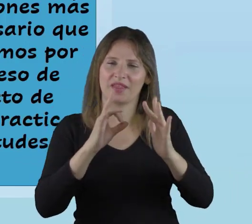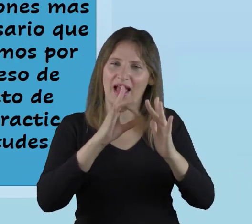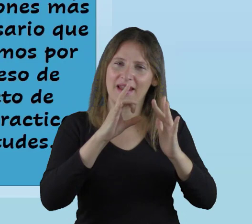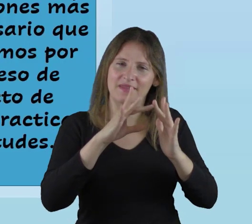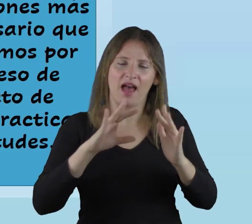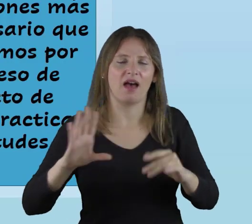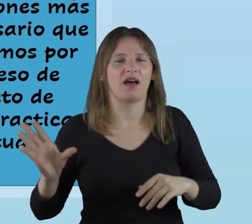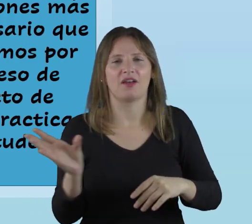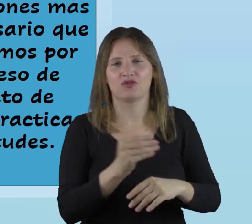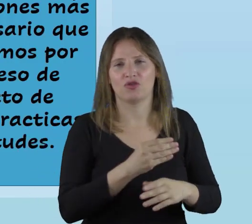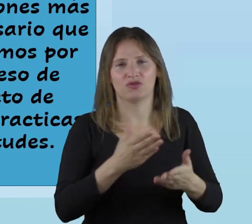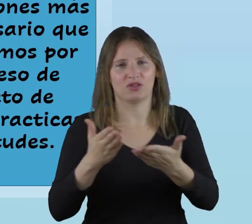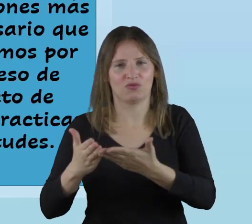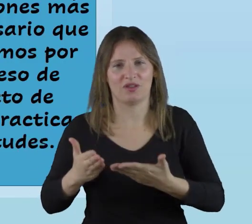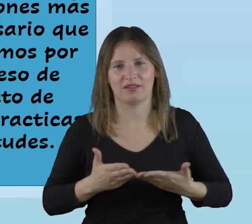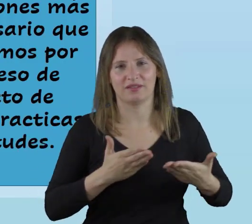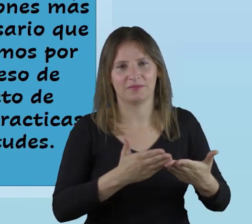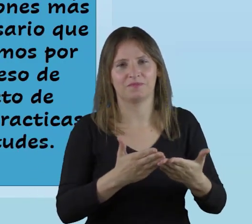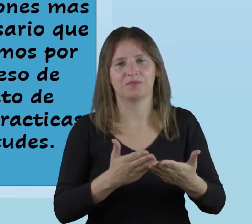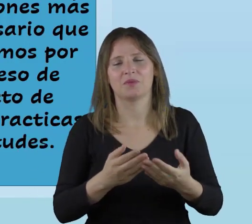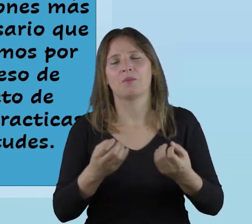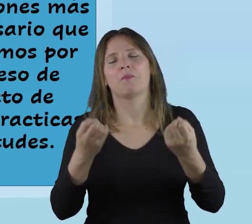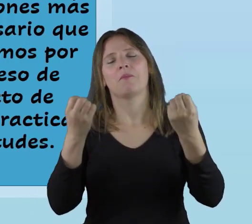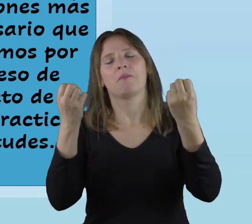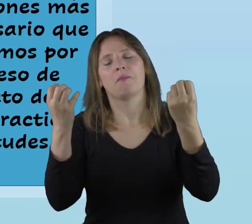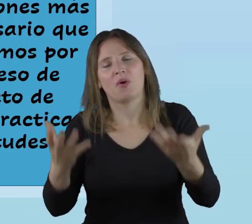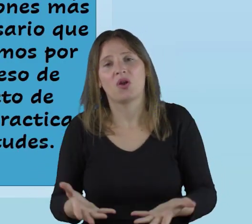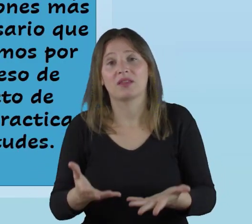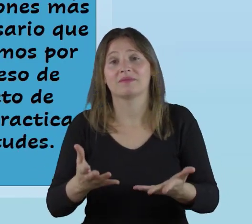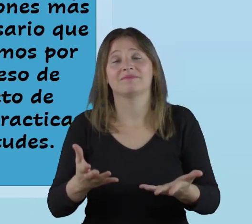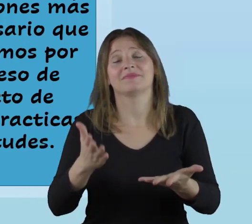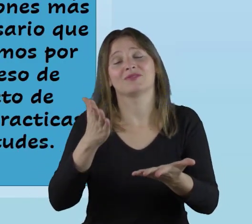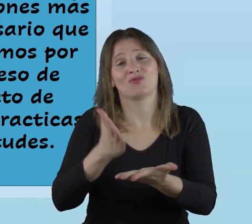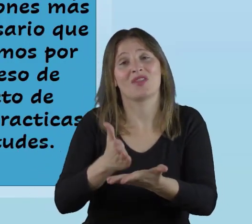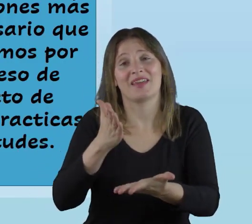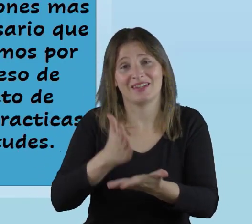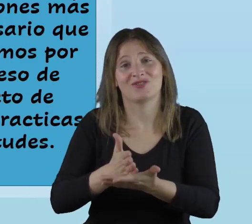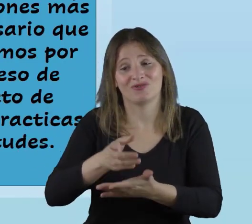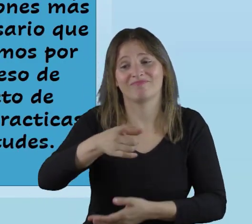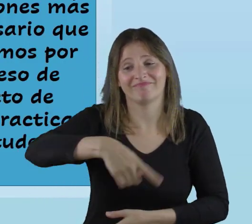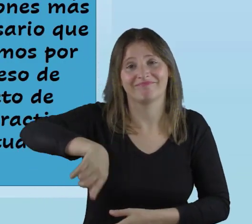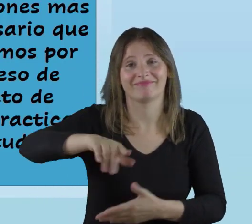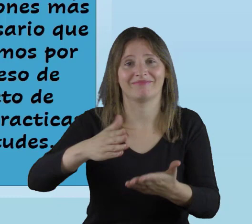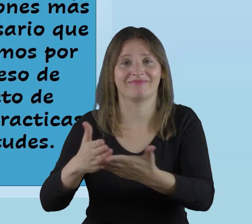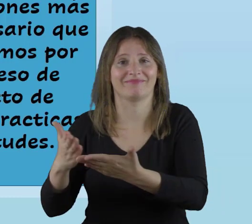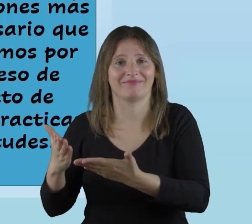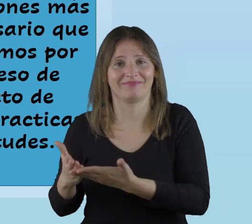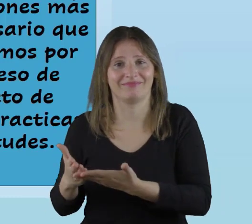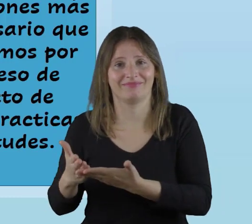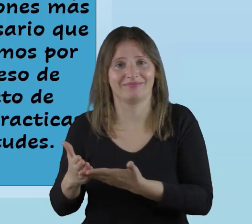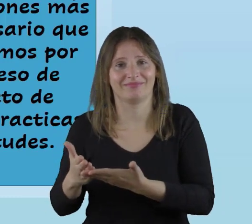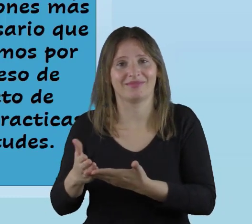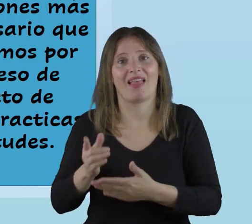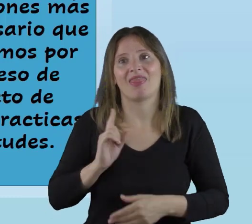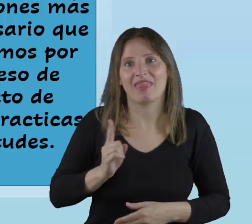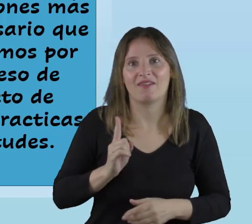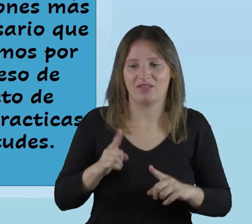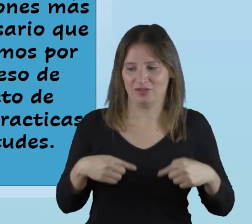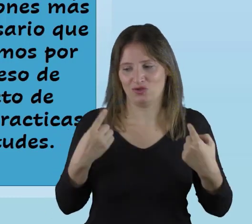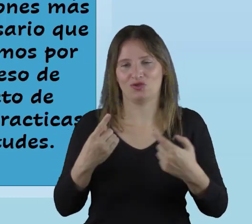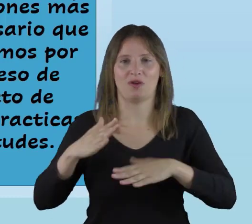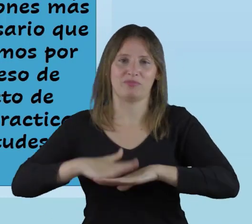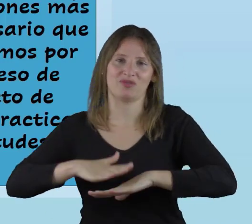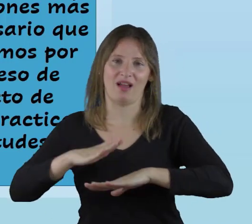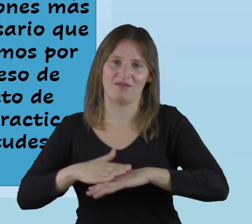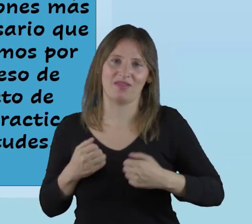ofrecer una educación de calidad a todos los estudiantes porque es un derecho de ellos